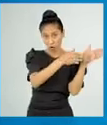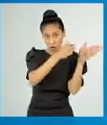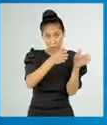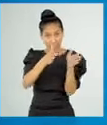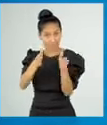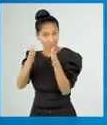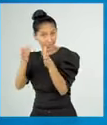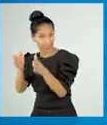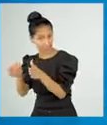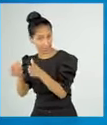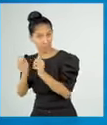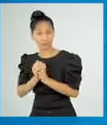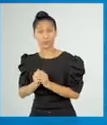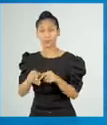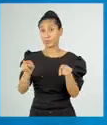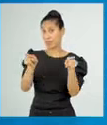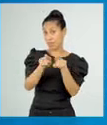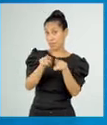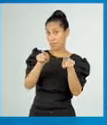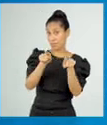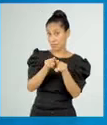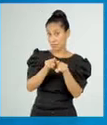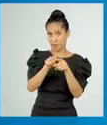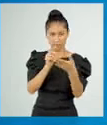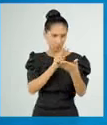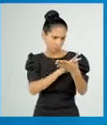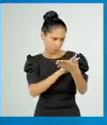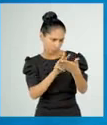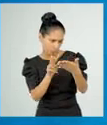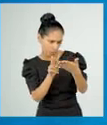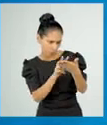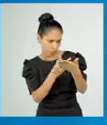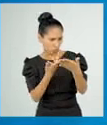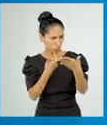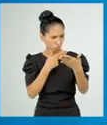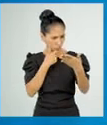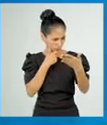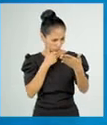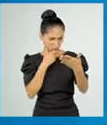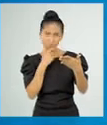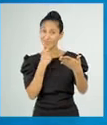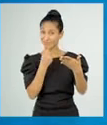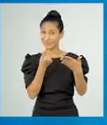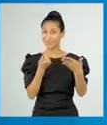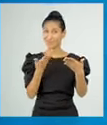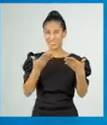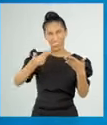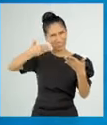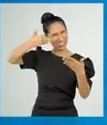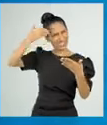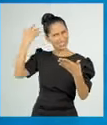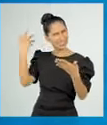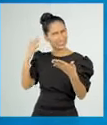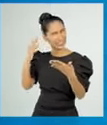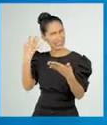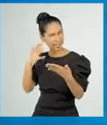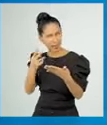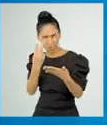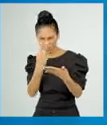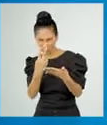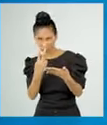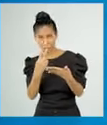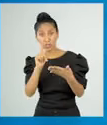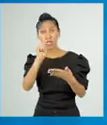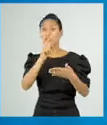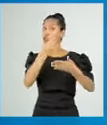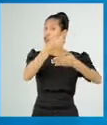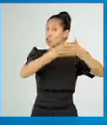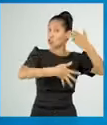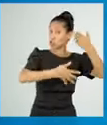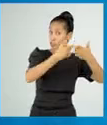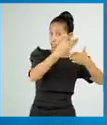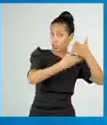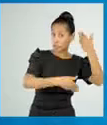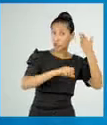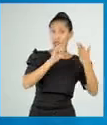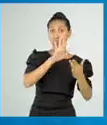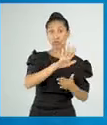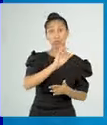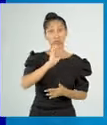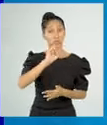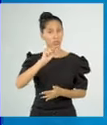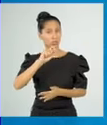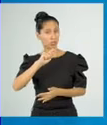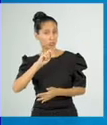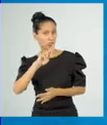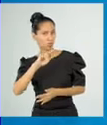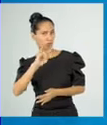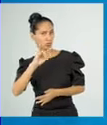de un texto instructivo es muy específica, profesor, porque en las sesiones anteriores vimos que la estructura de los textos casi siempre es la